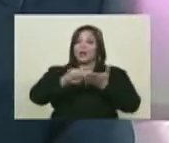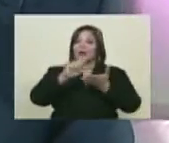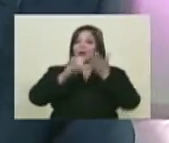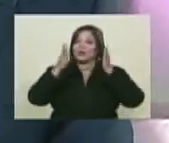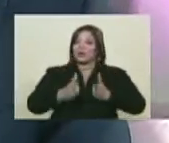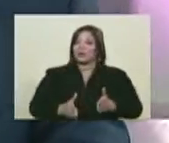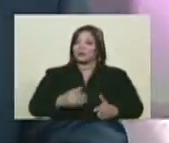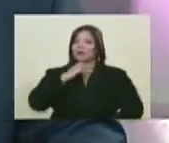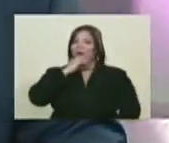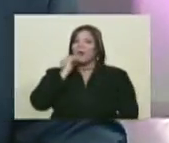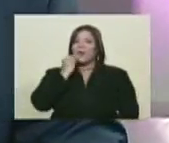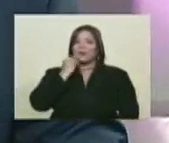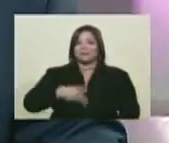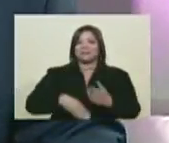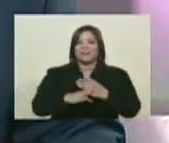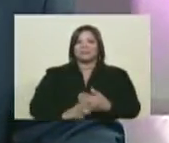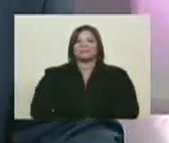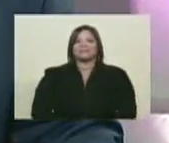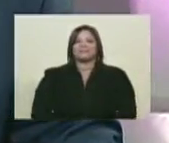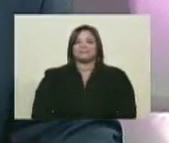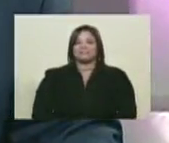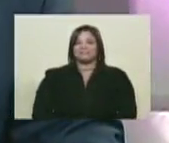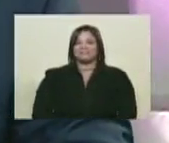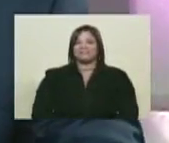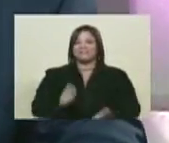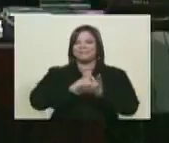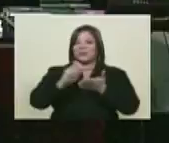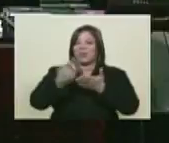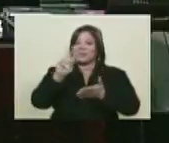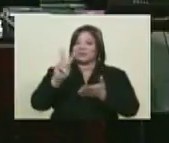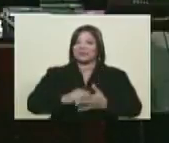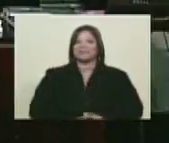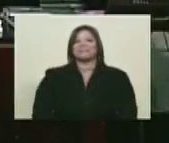poco más joven. Ya venimos con más de Toma Nota, Venezuela.